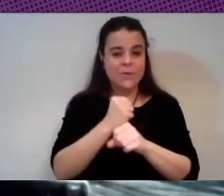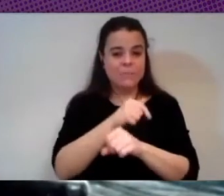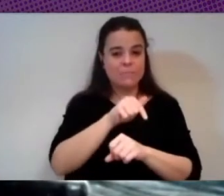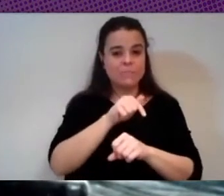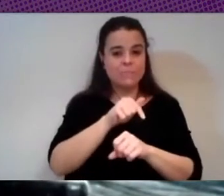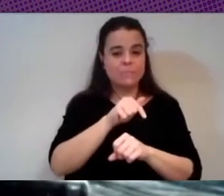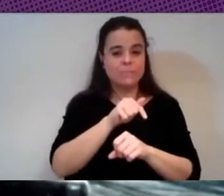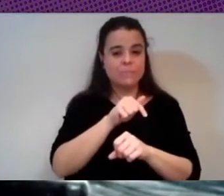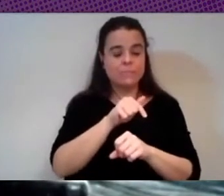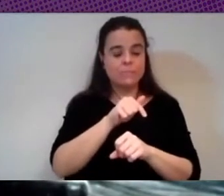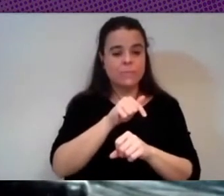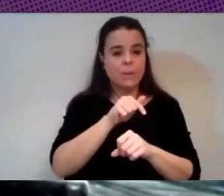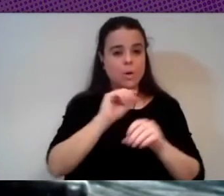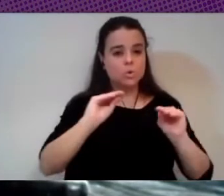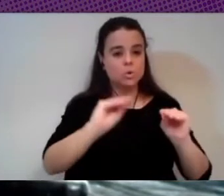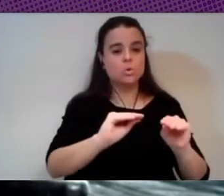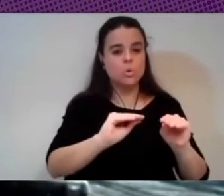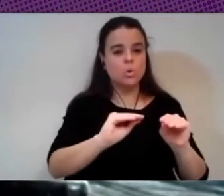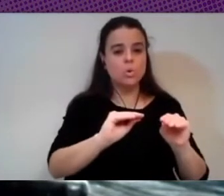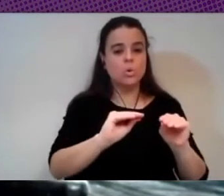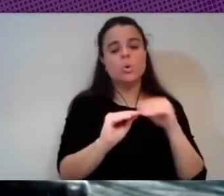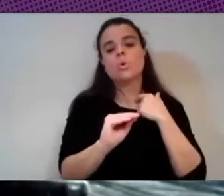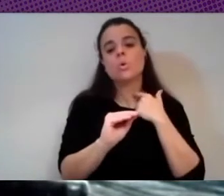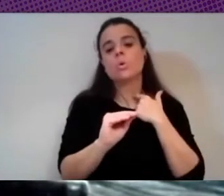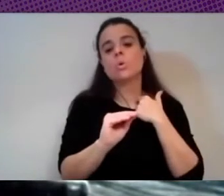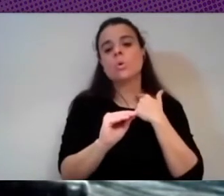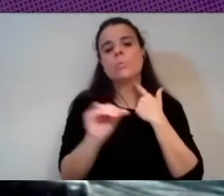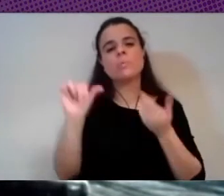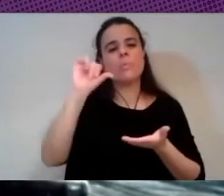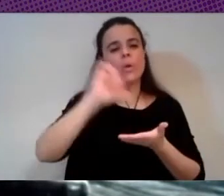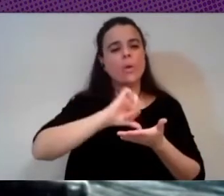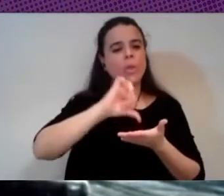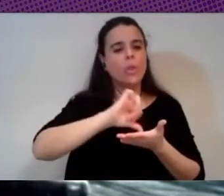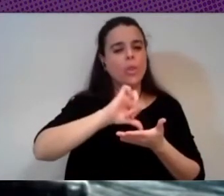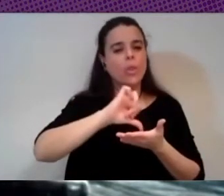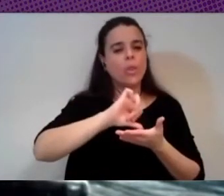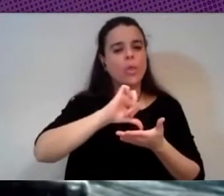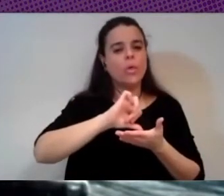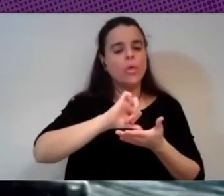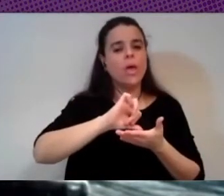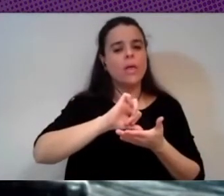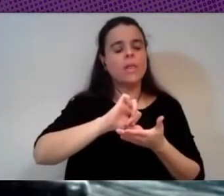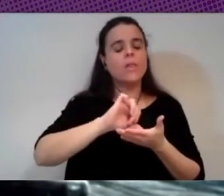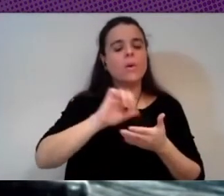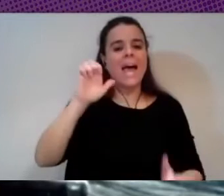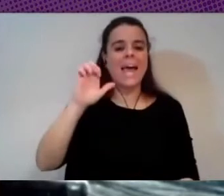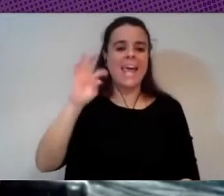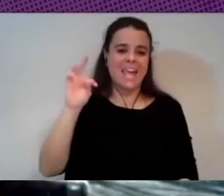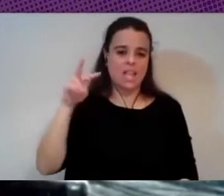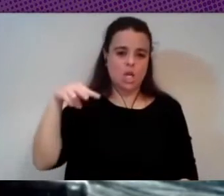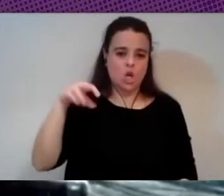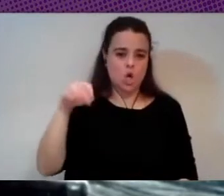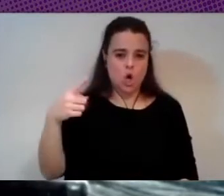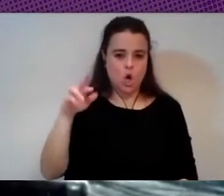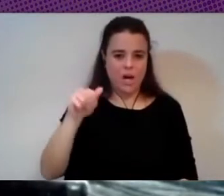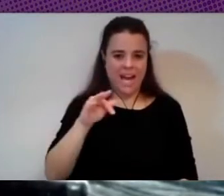workers y luego lo que hizo en la ciudad es una etnografía del algoritmo porque cuando son sistemas